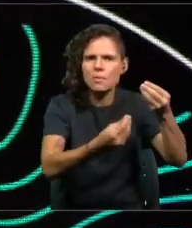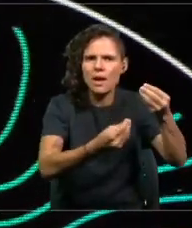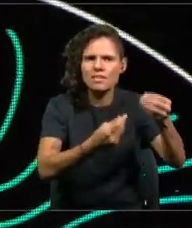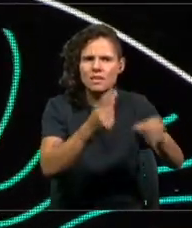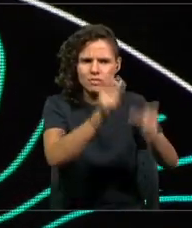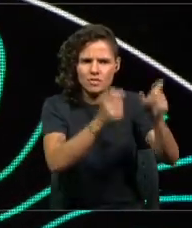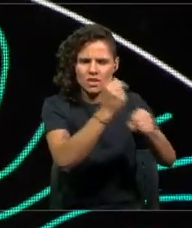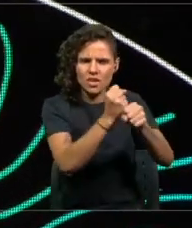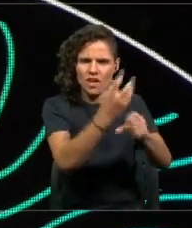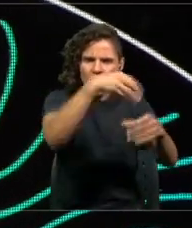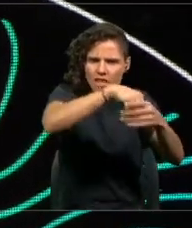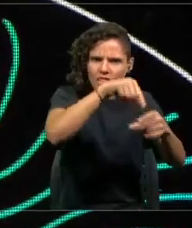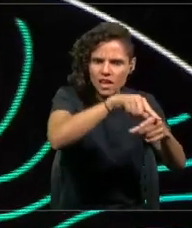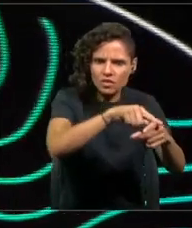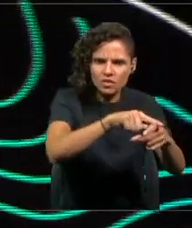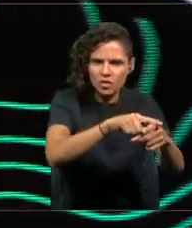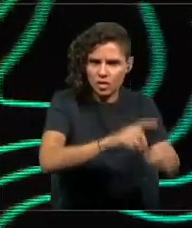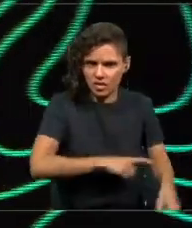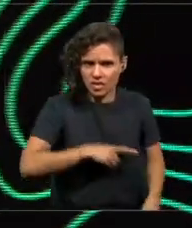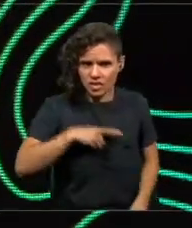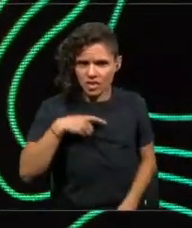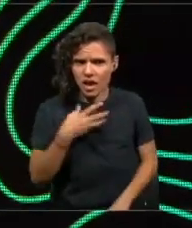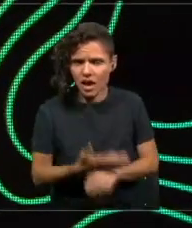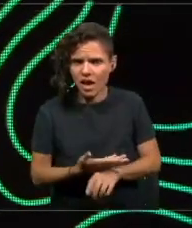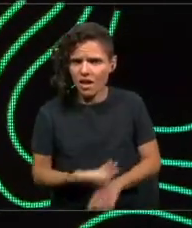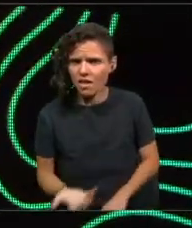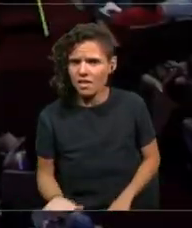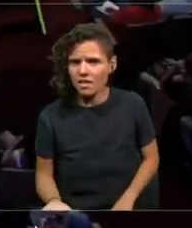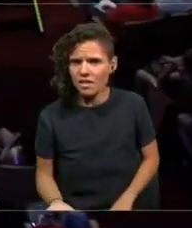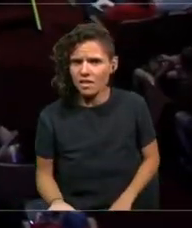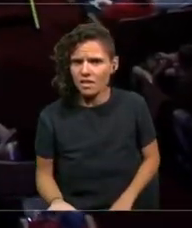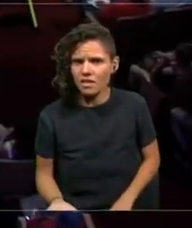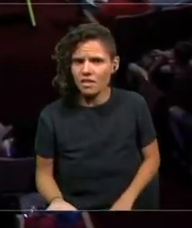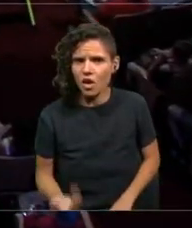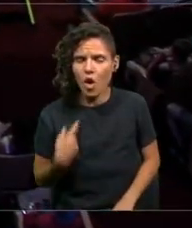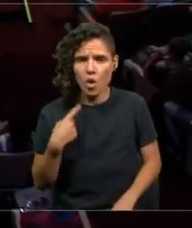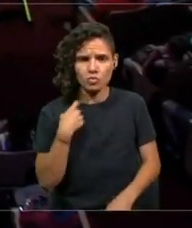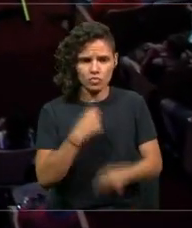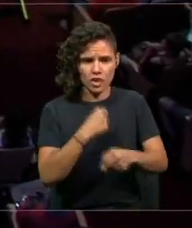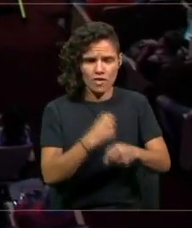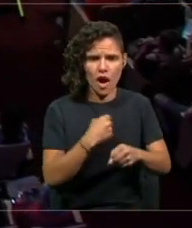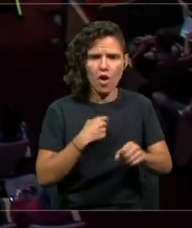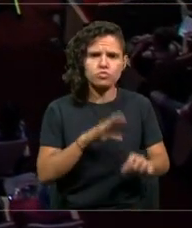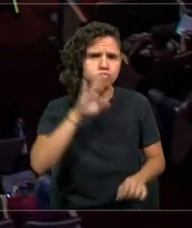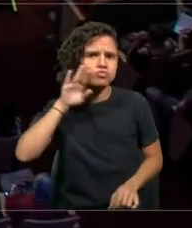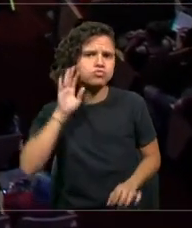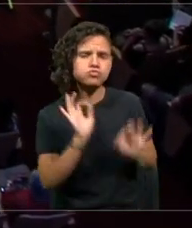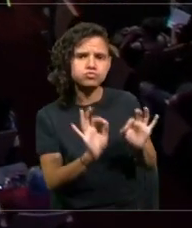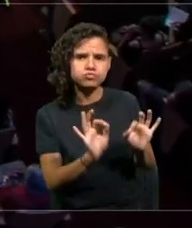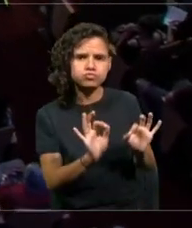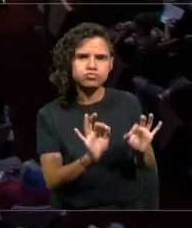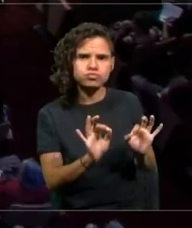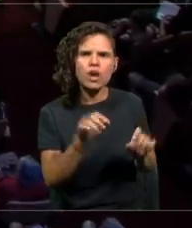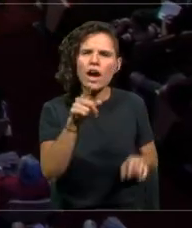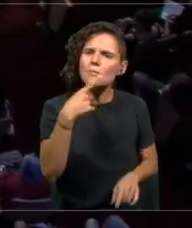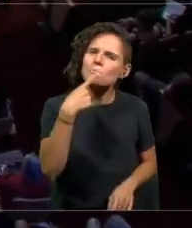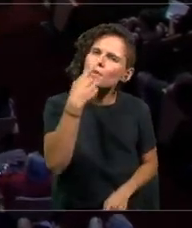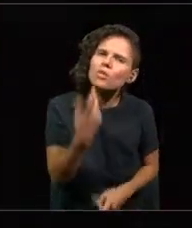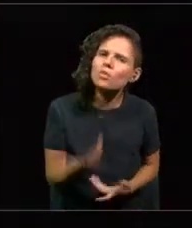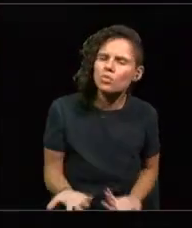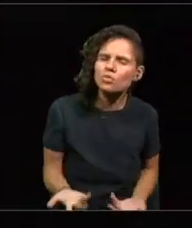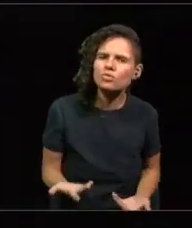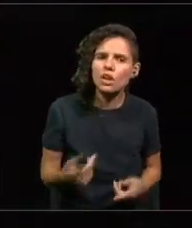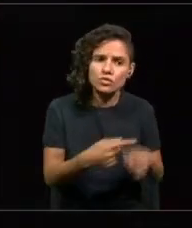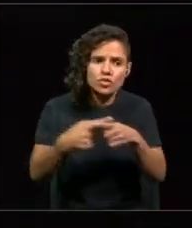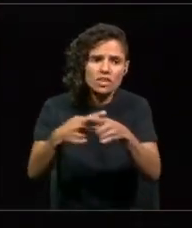digno o trabajo decente como nos convoca la OIT. Es ahí donde uno se pregunta dónde están los valores de una sociedad